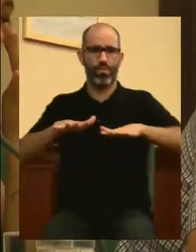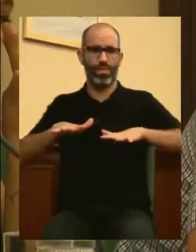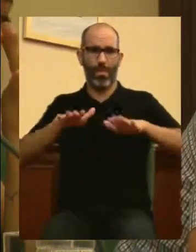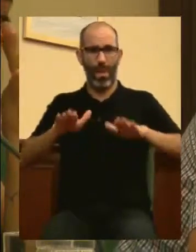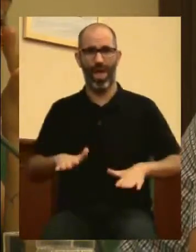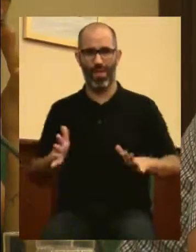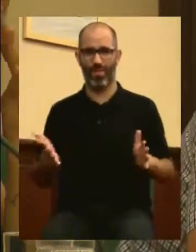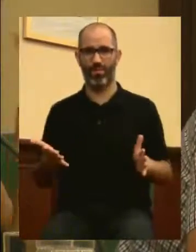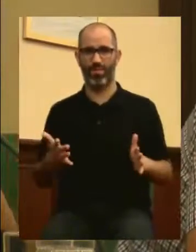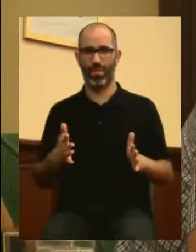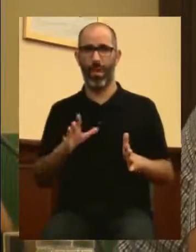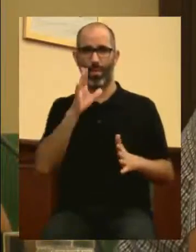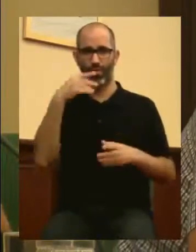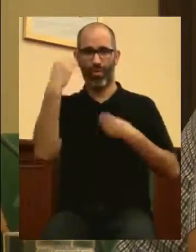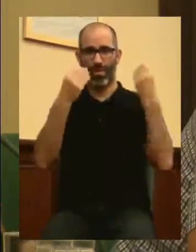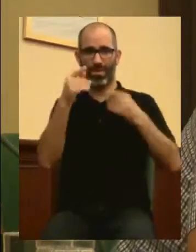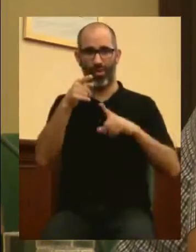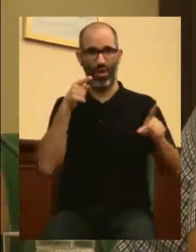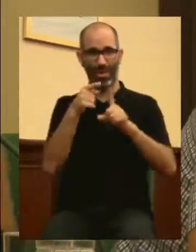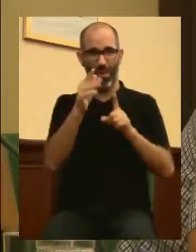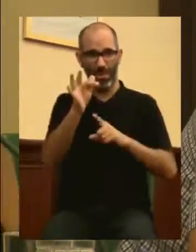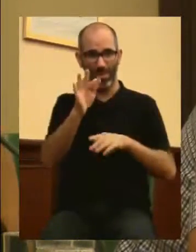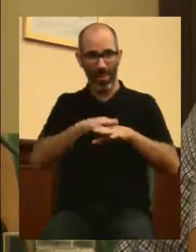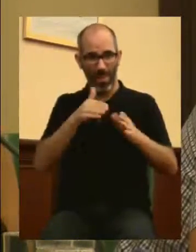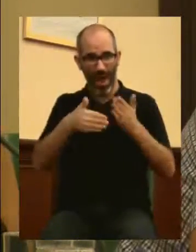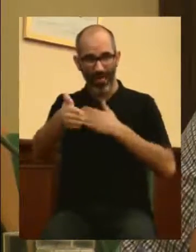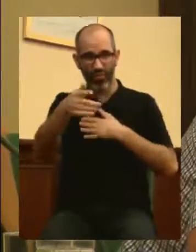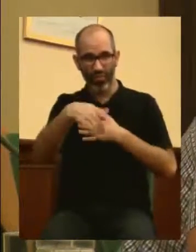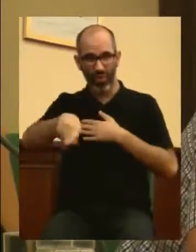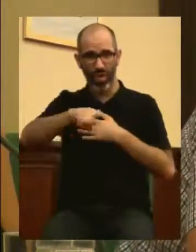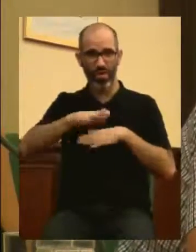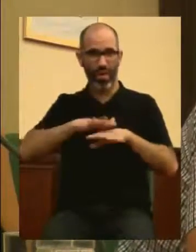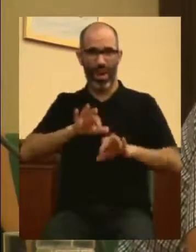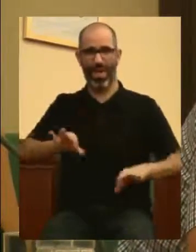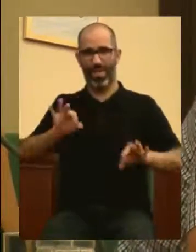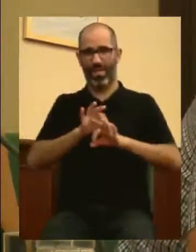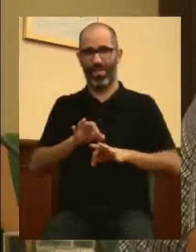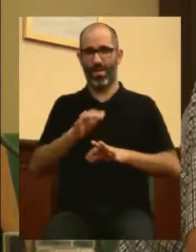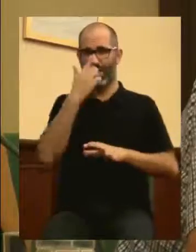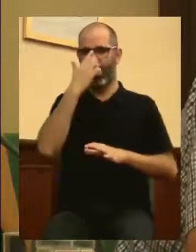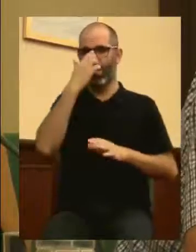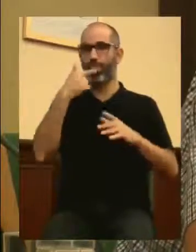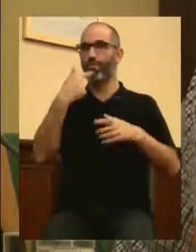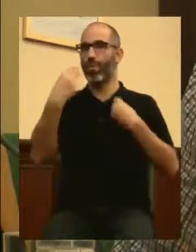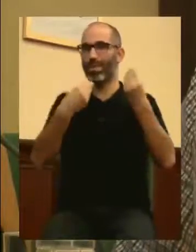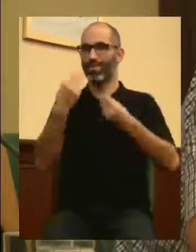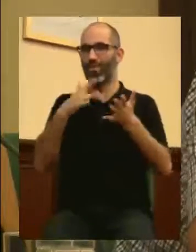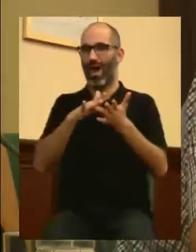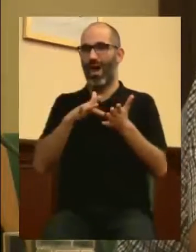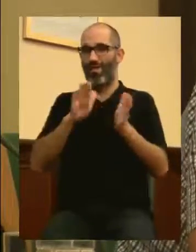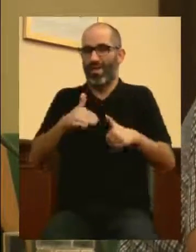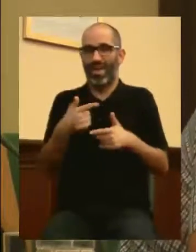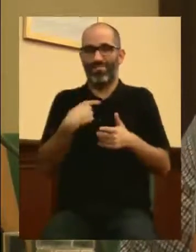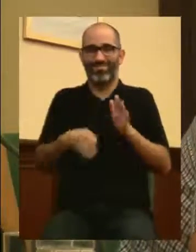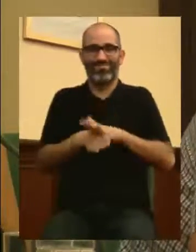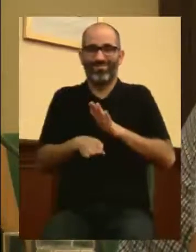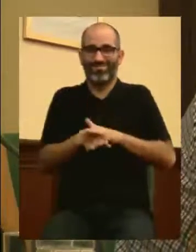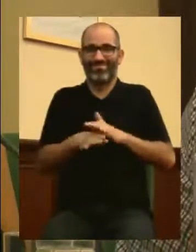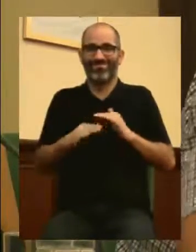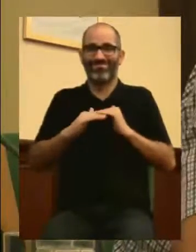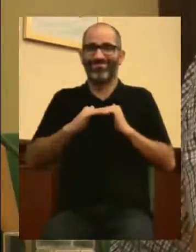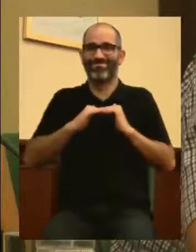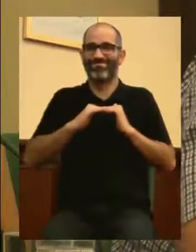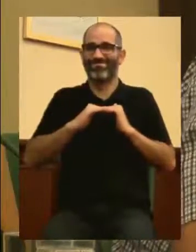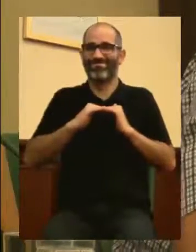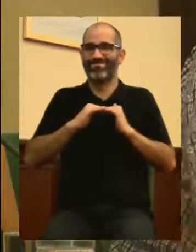yo creo que eso no le sirve ni a ellos mismos. Por mucho, yo creo que se engañan. Eso es simplemente, pues bueno, mantenerse ahí. Es un